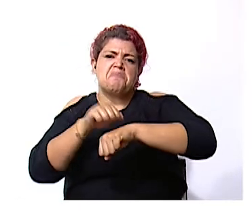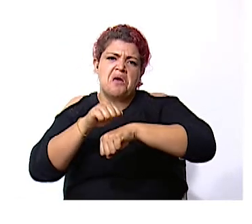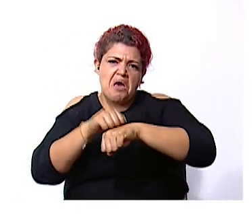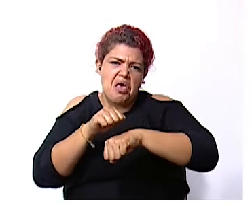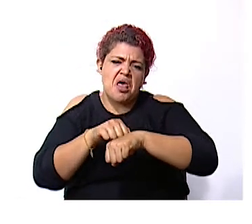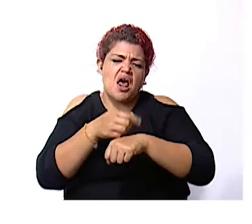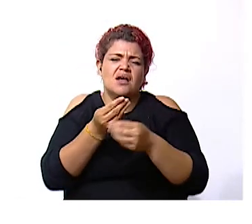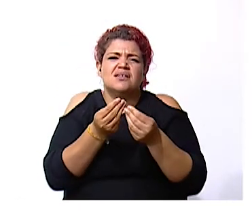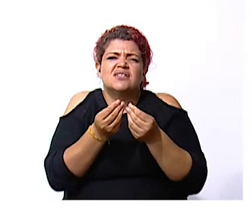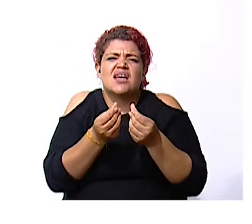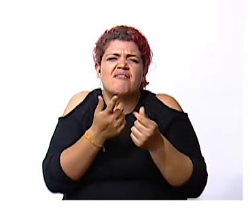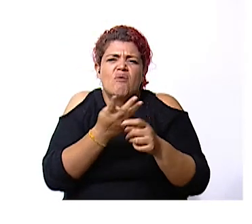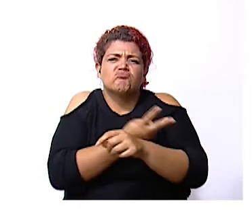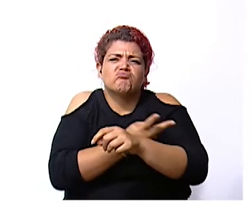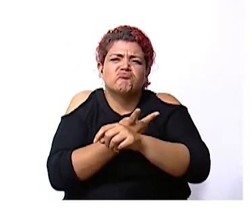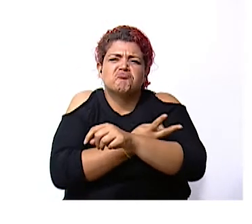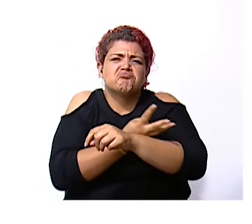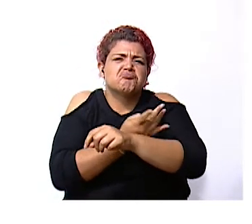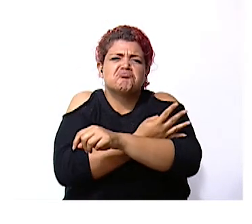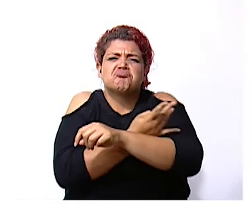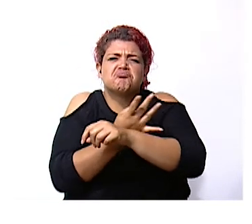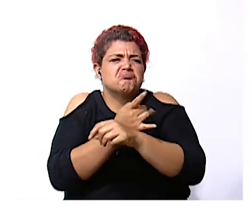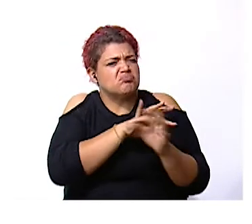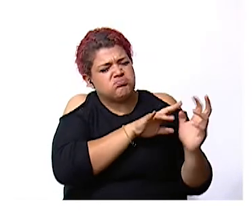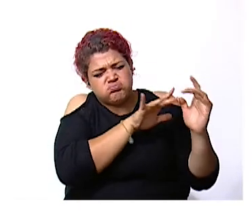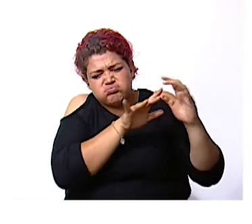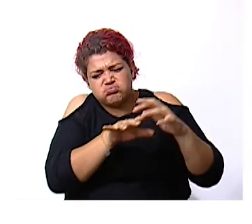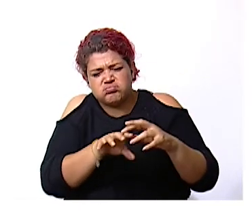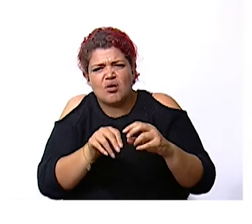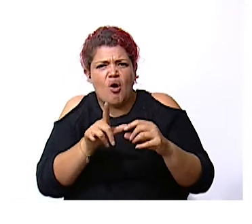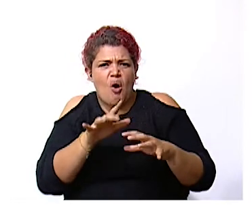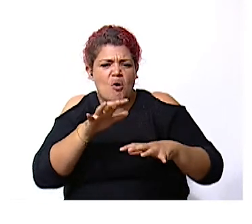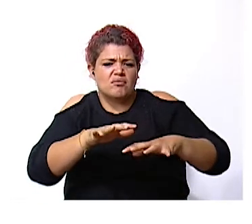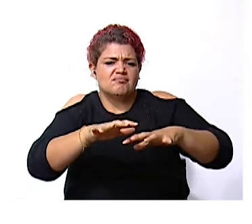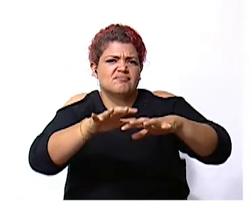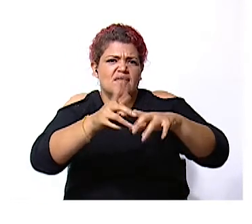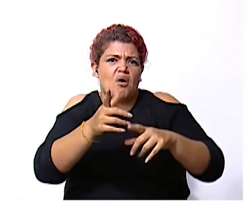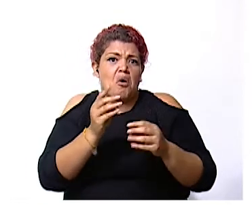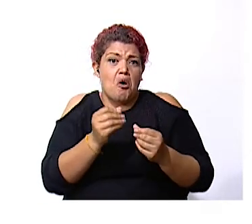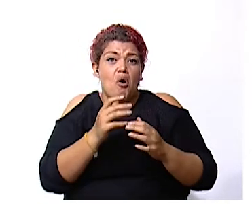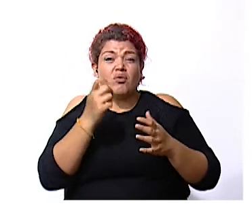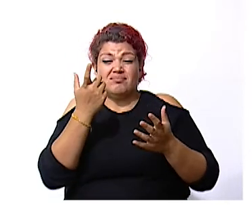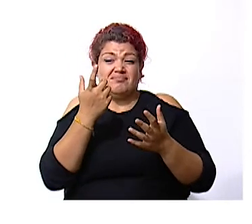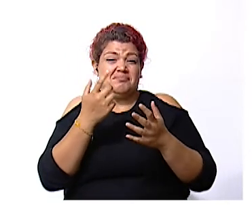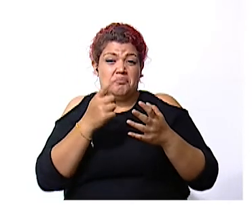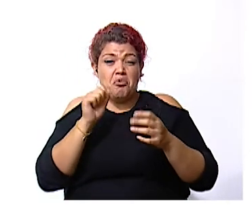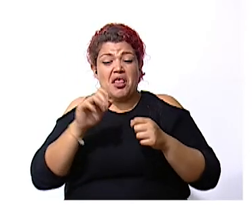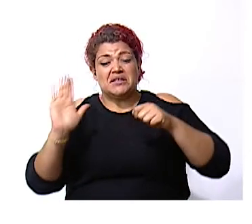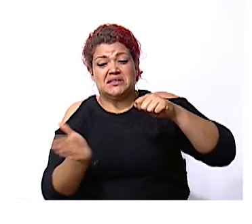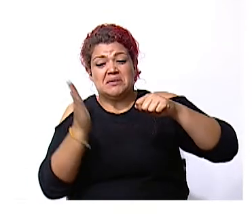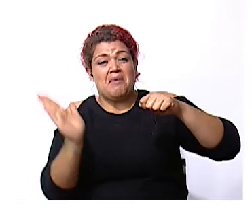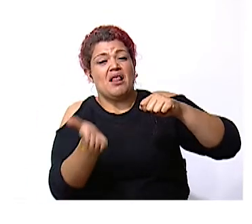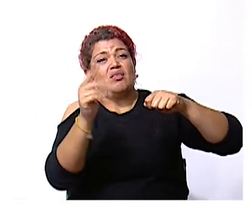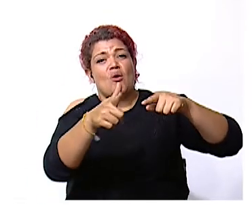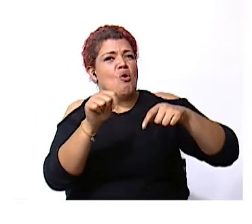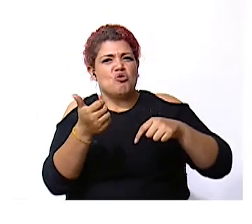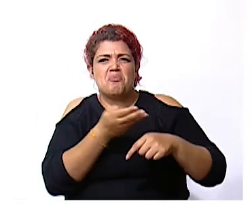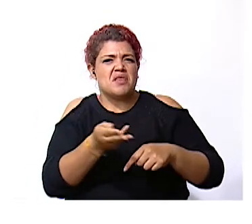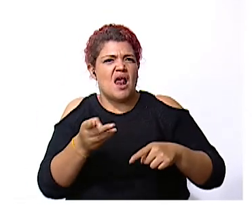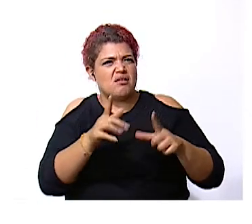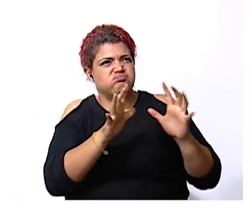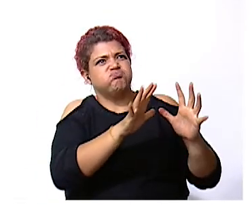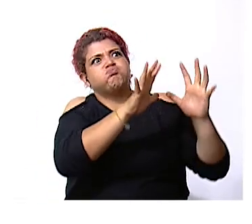suelo o vegetación o bien de rellenos artificiales como muros de concreto u otros materiales